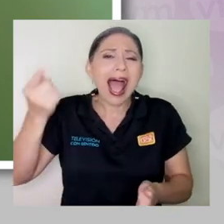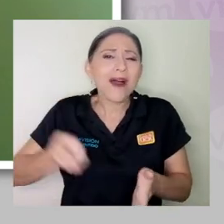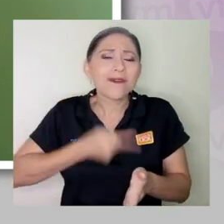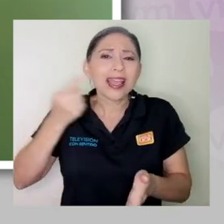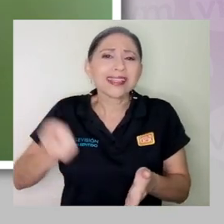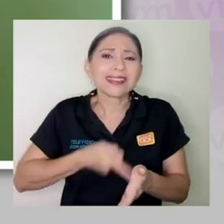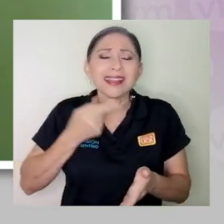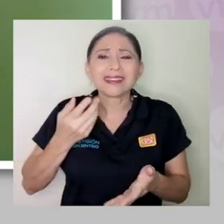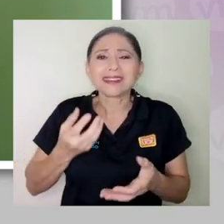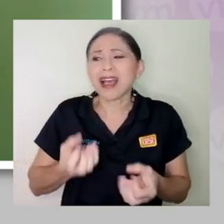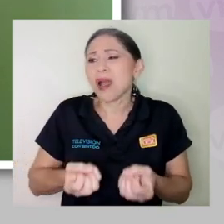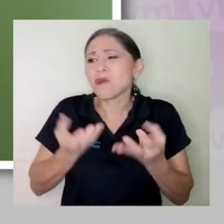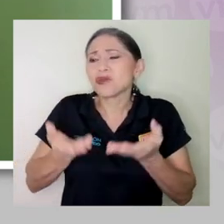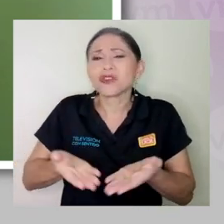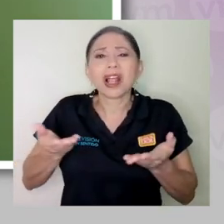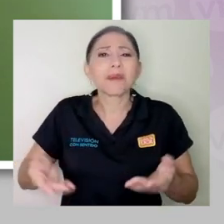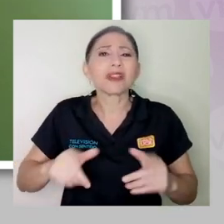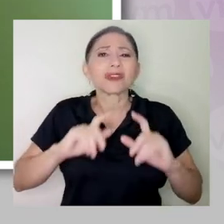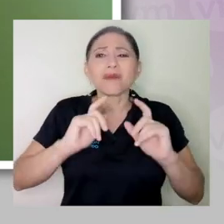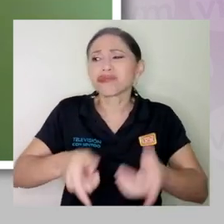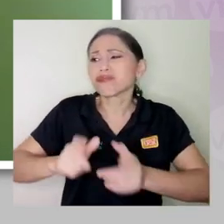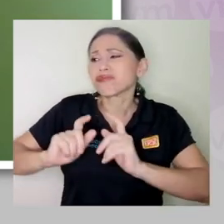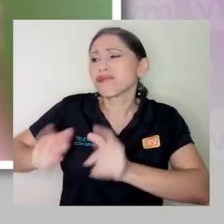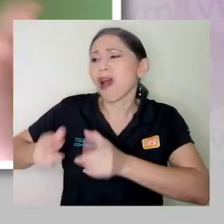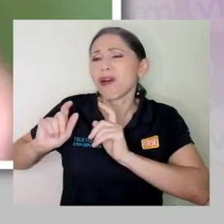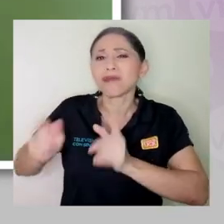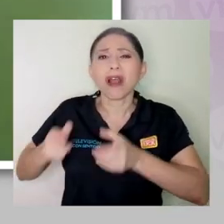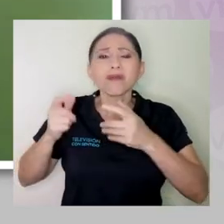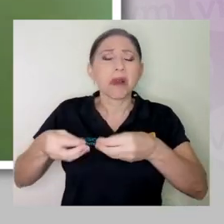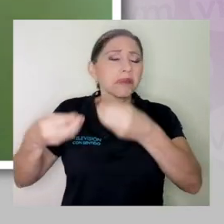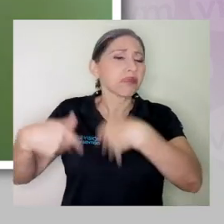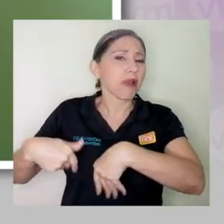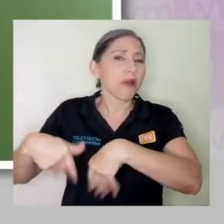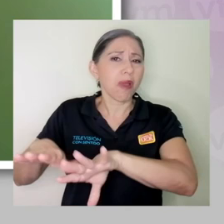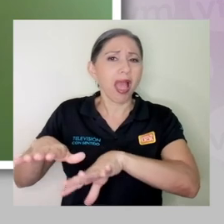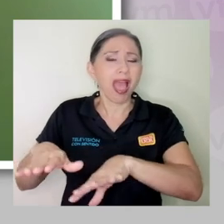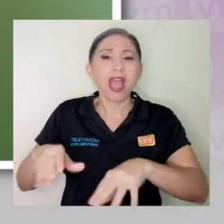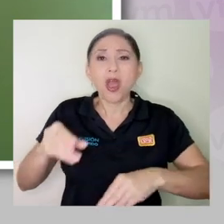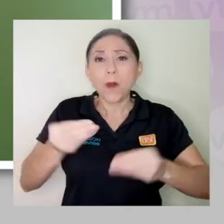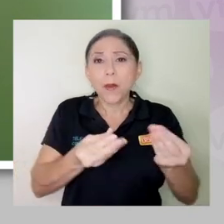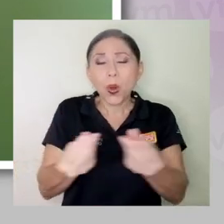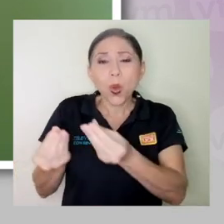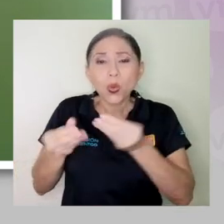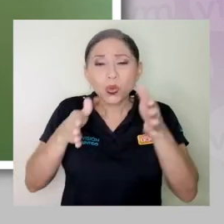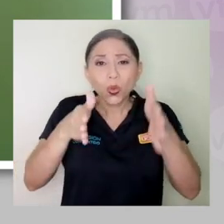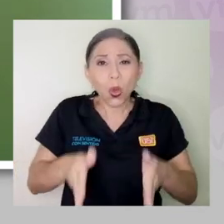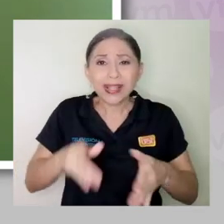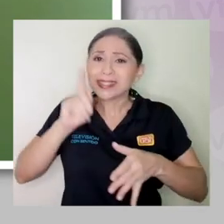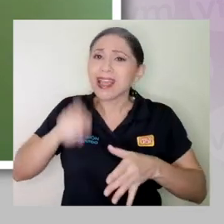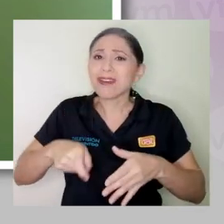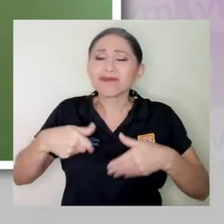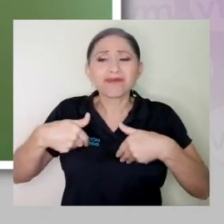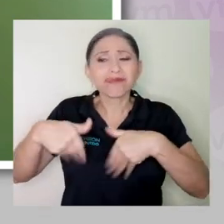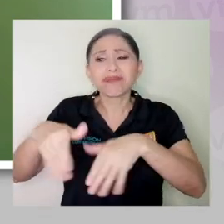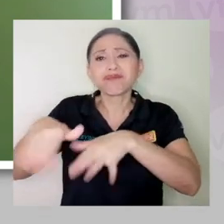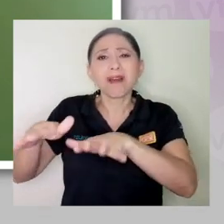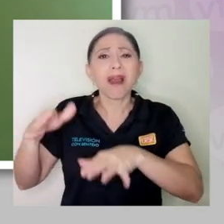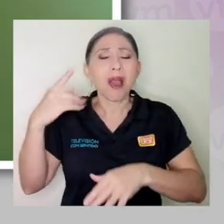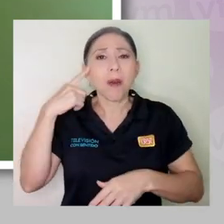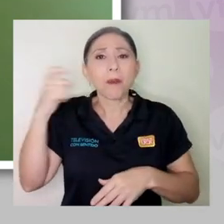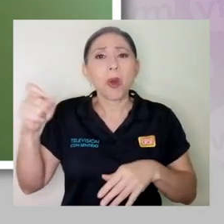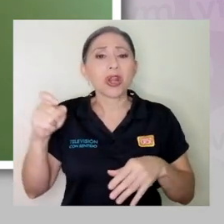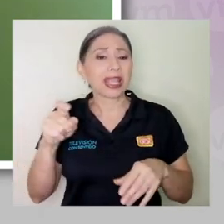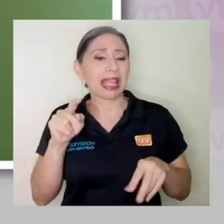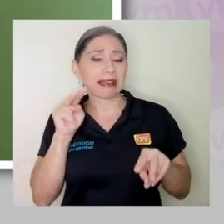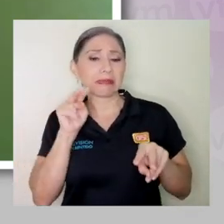hay muchísimos desperdicios de alimentos, los productores o en las cadenas de comercialización tienen que desechar muchos alimentos, simple y sencillamente